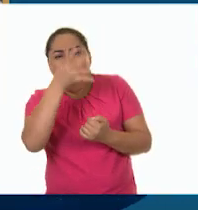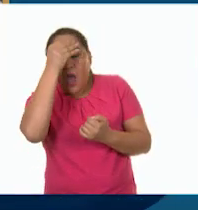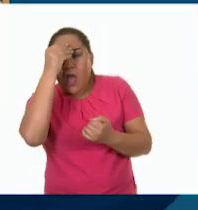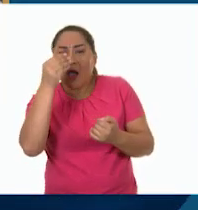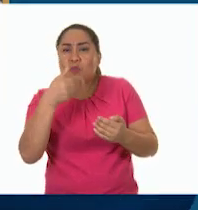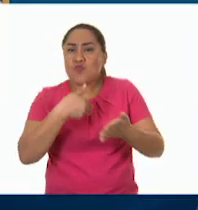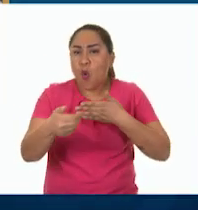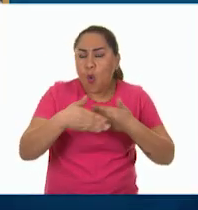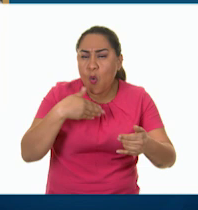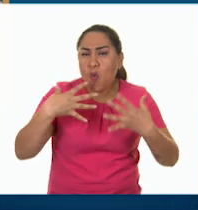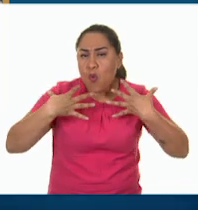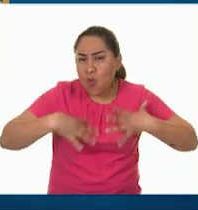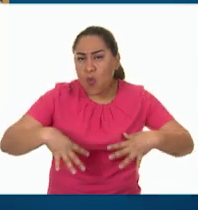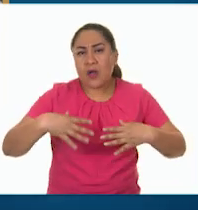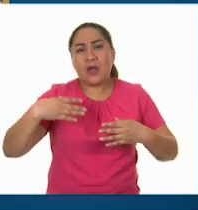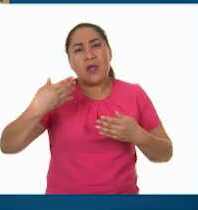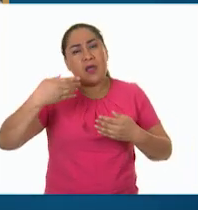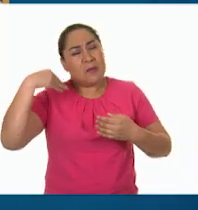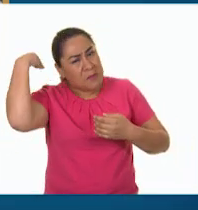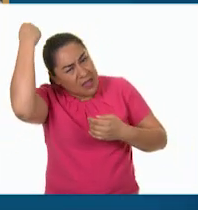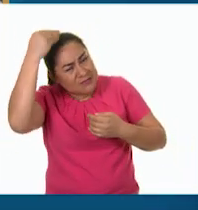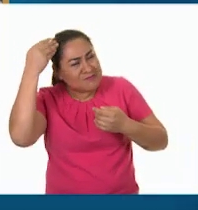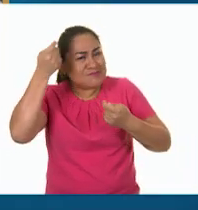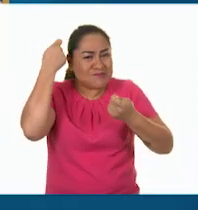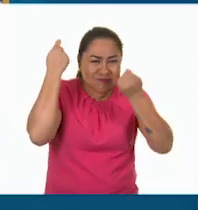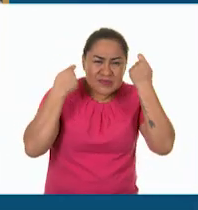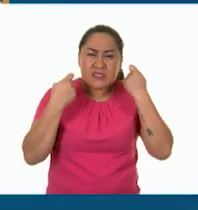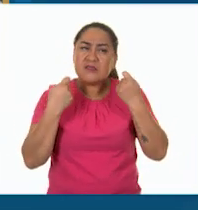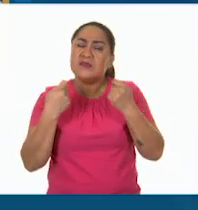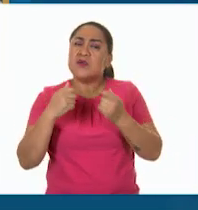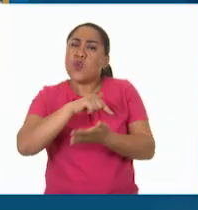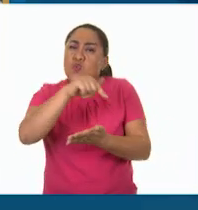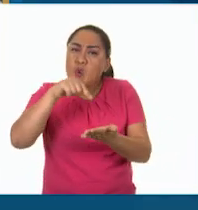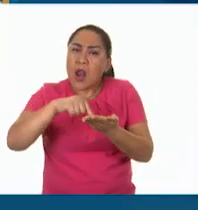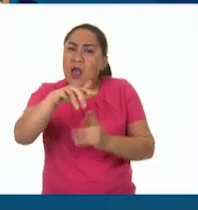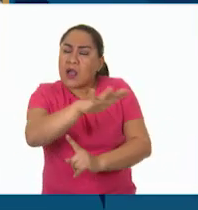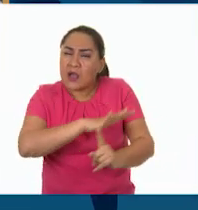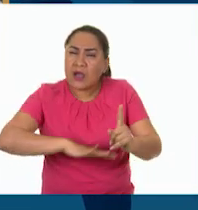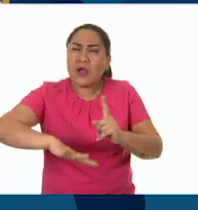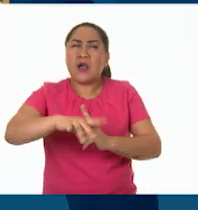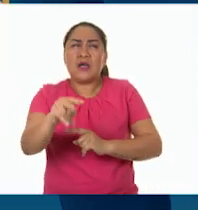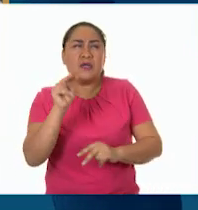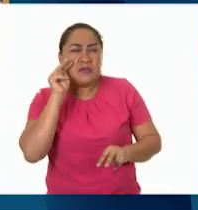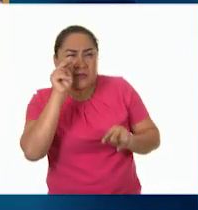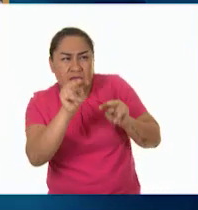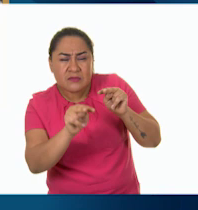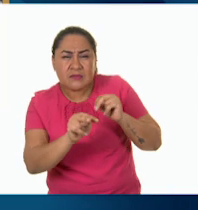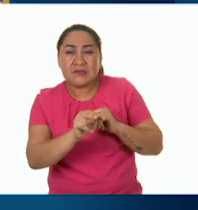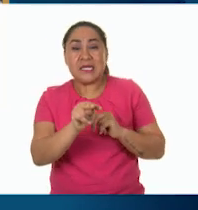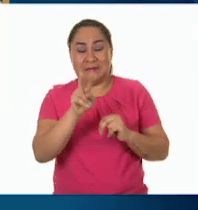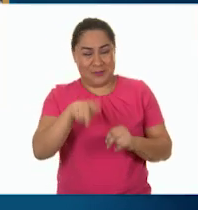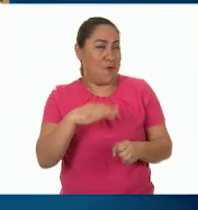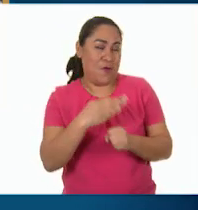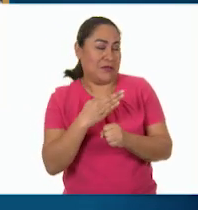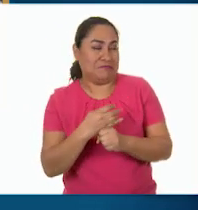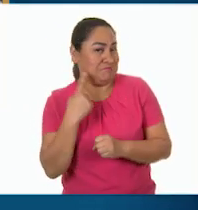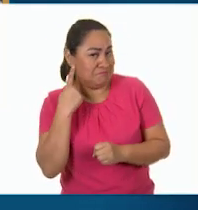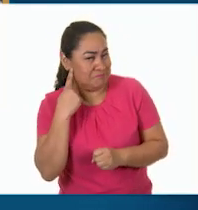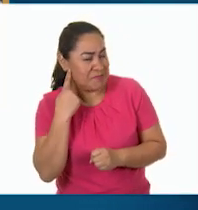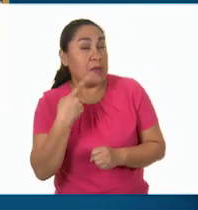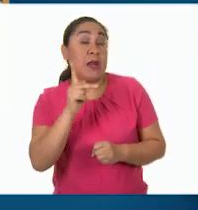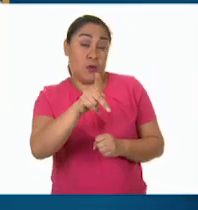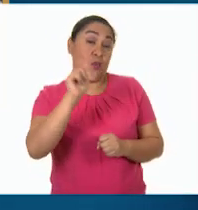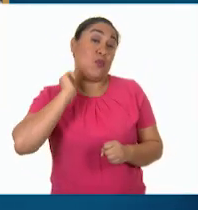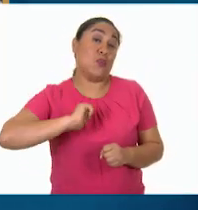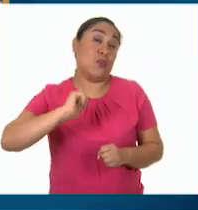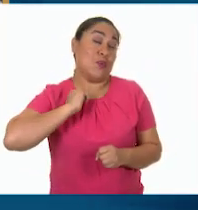los peinados, los espacios, la forma misma de convivir, y aunque por la imagen no podemos escucharlo, el tipo de música